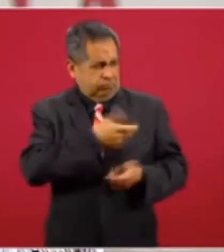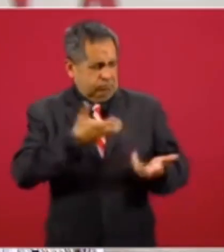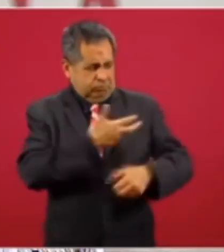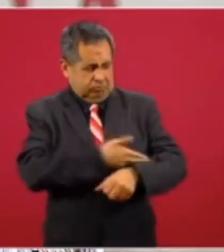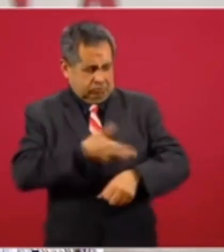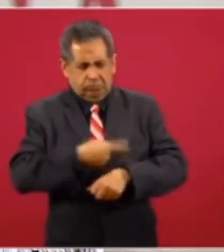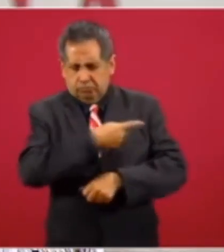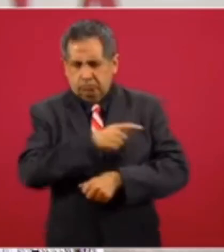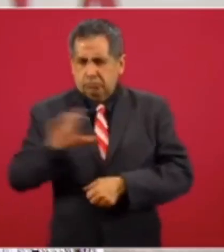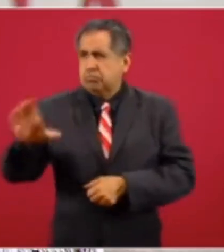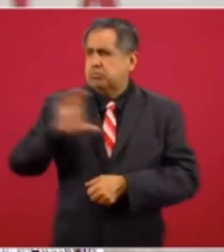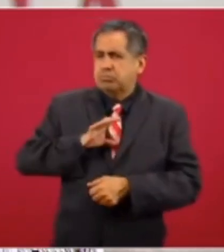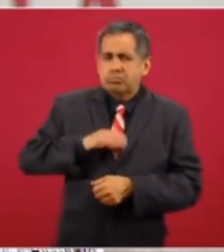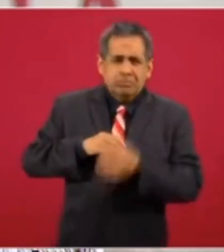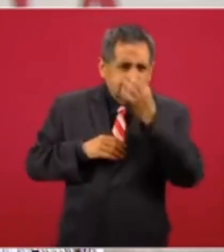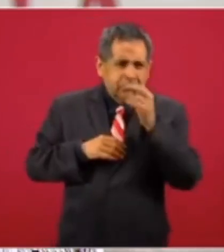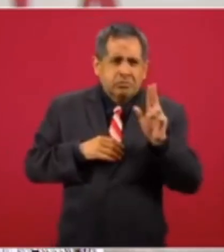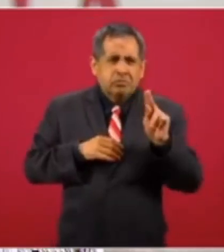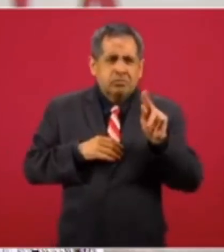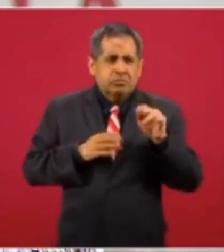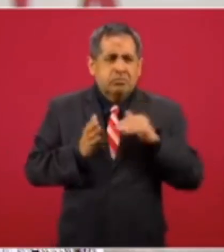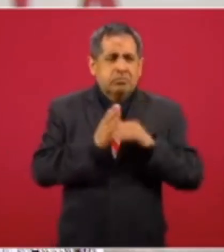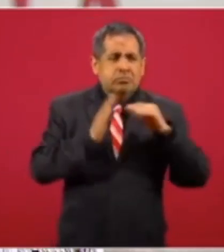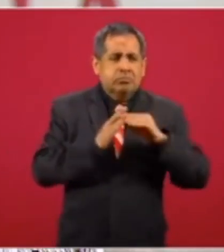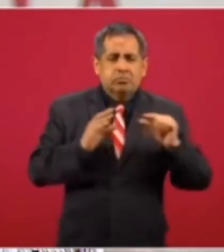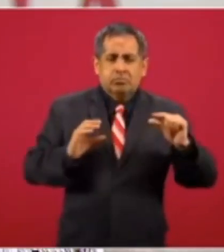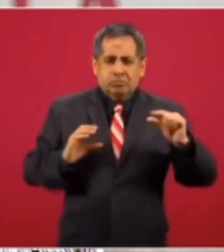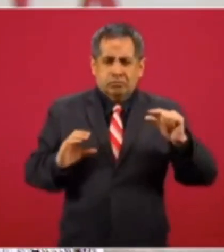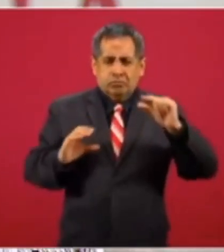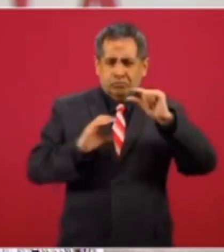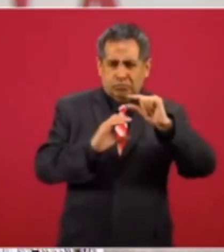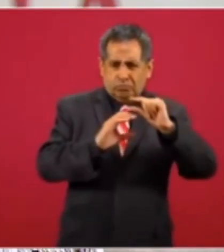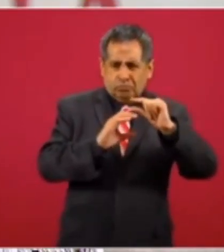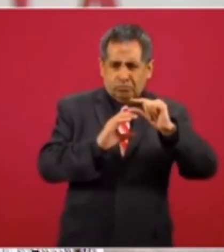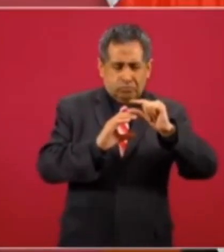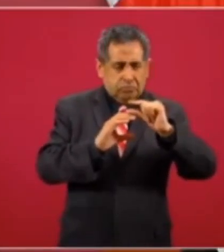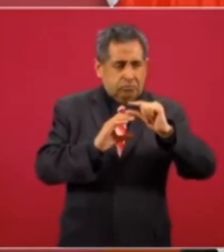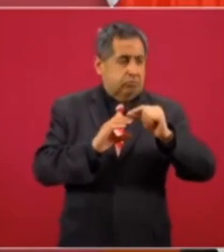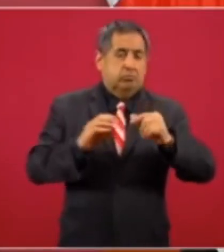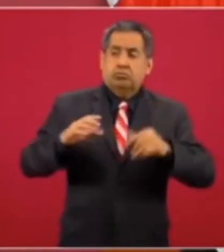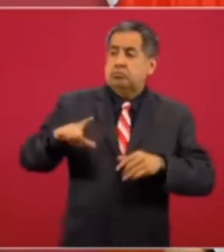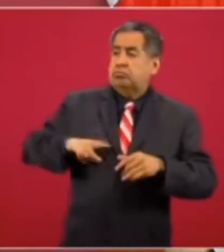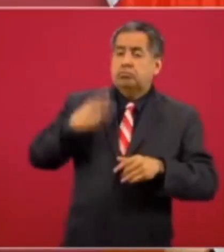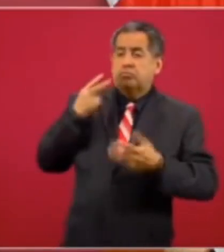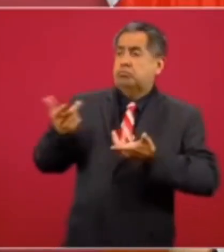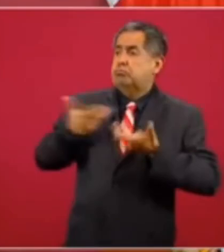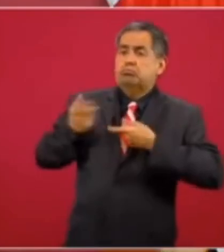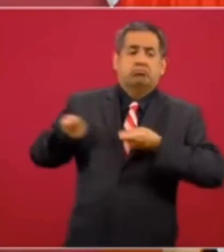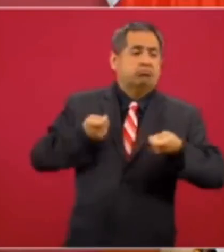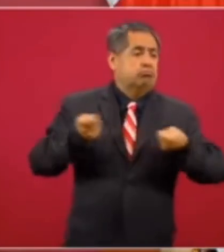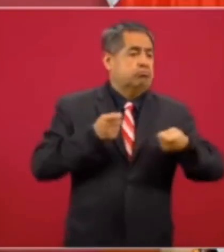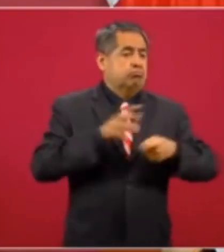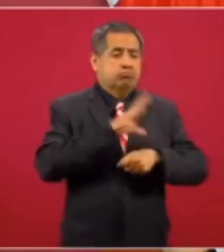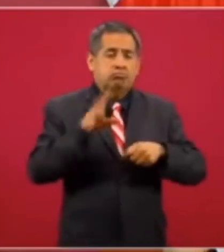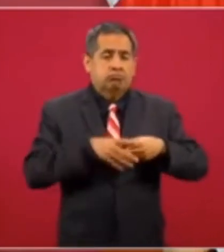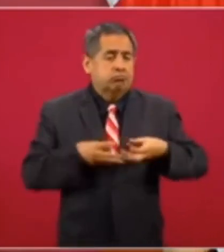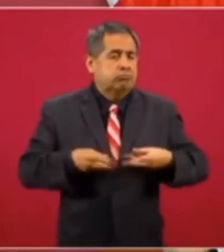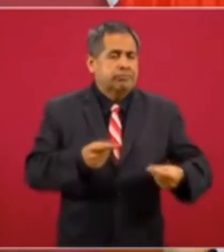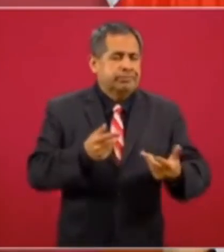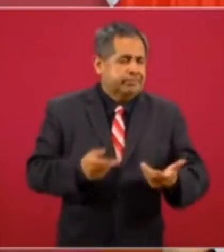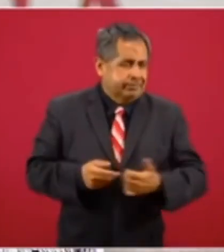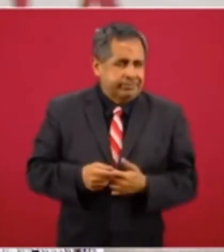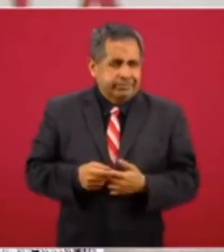que sólo aportó ochenta millones de pesos el cuatro por ciento el objeto de este fideicomiso